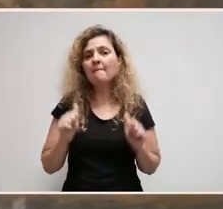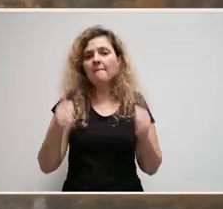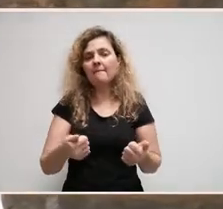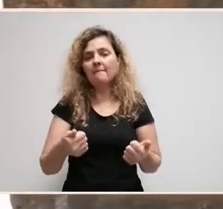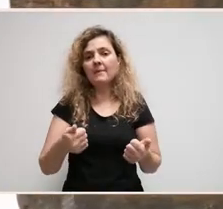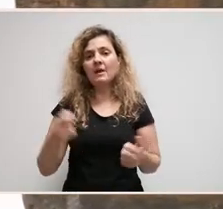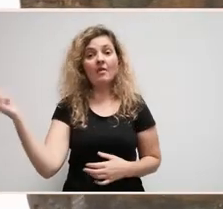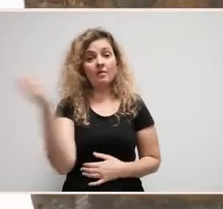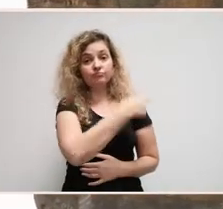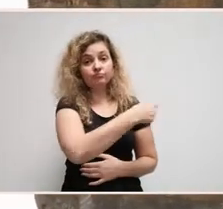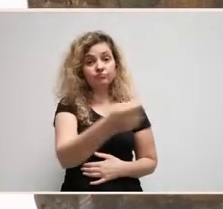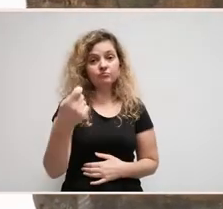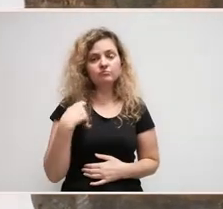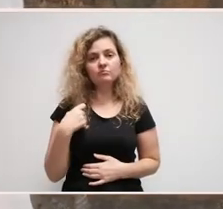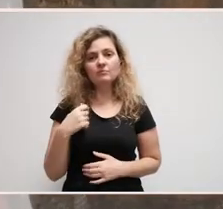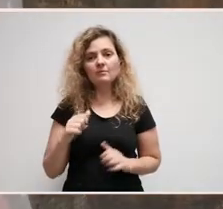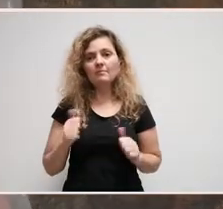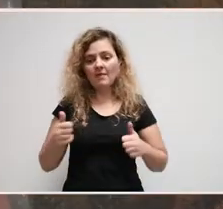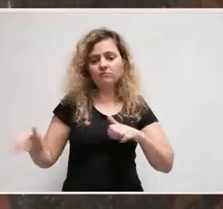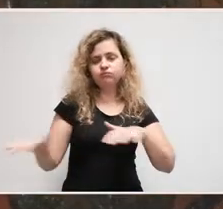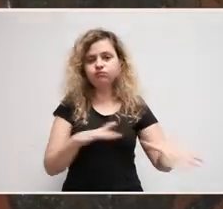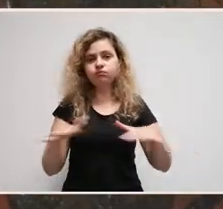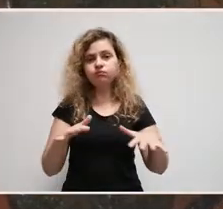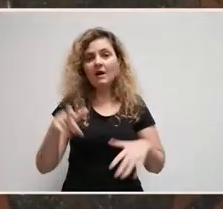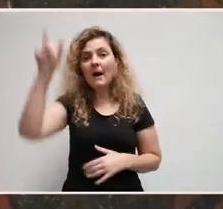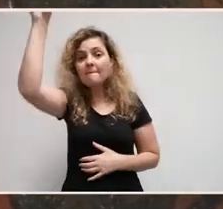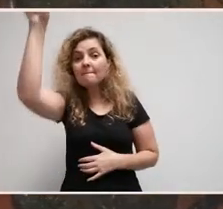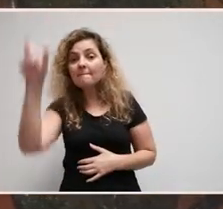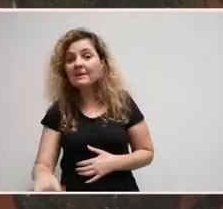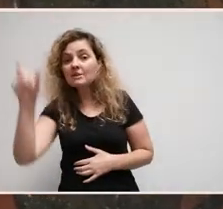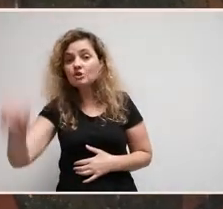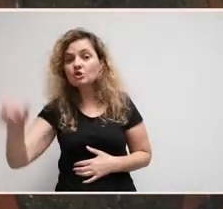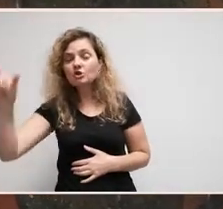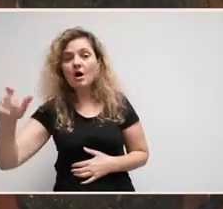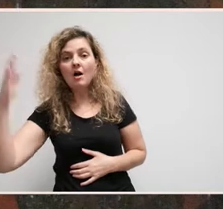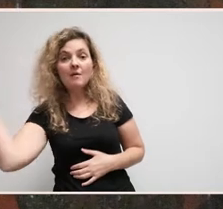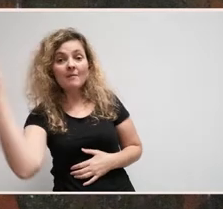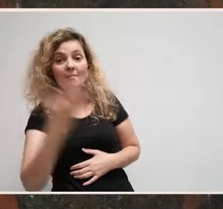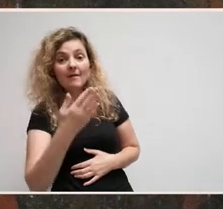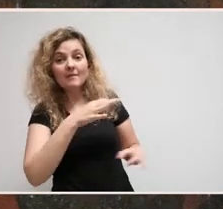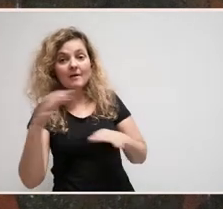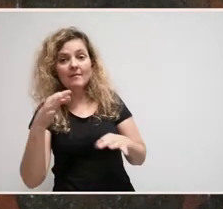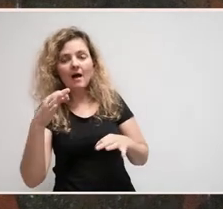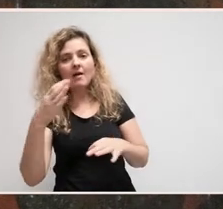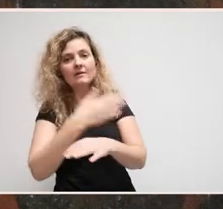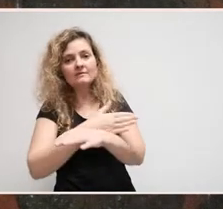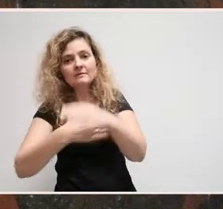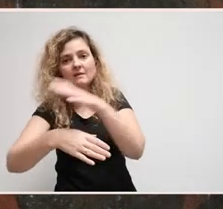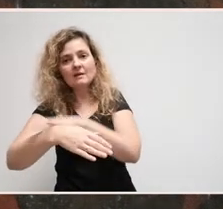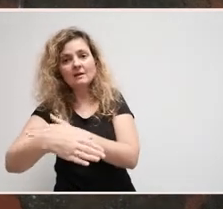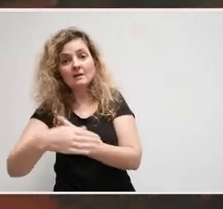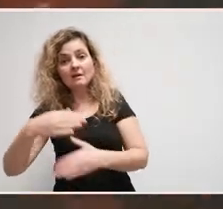que ia comezar a tortura, produciuse un tremor na terra que fixo apodrecer as mans dos torturadores.